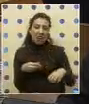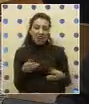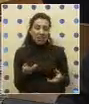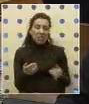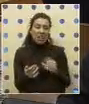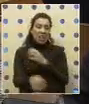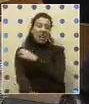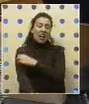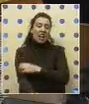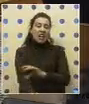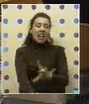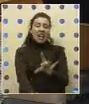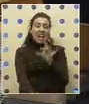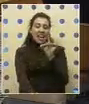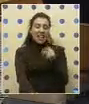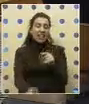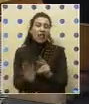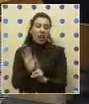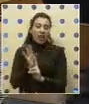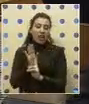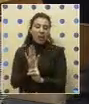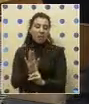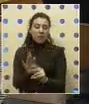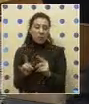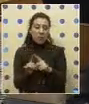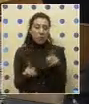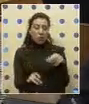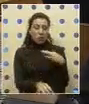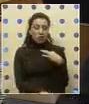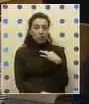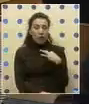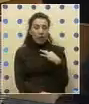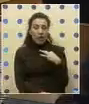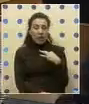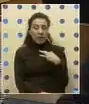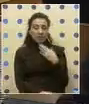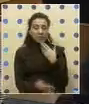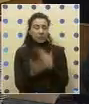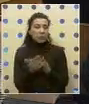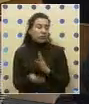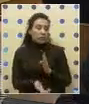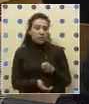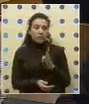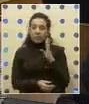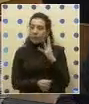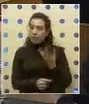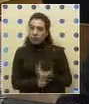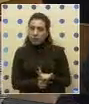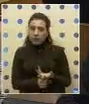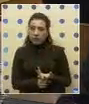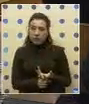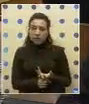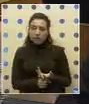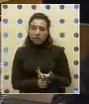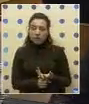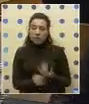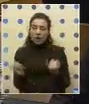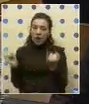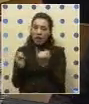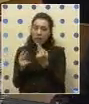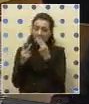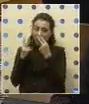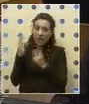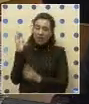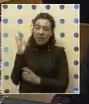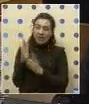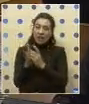eligiendo a estos representantes por la ciudadanía. Cuando todavía tenemos la manera de mirar el